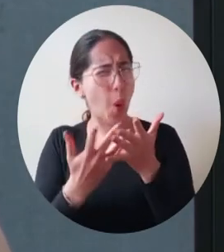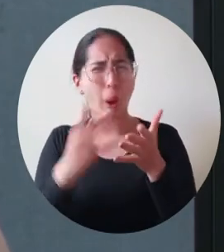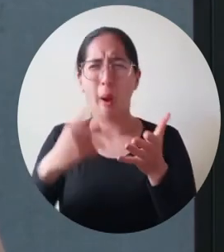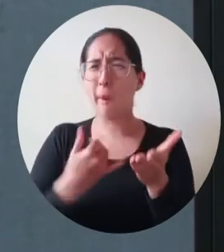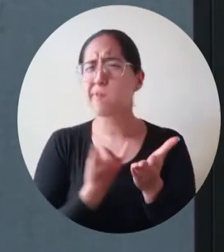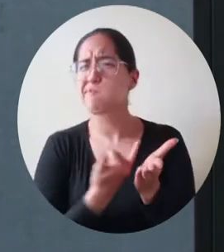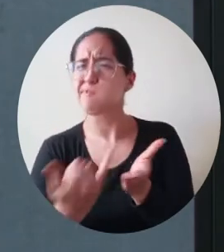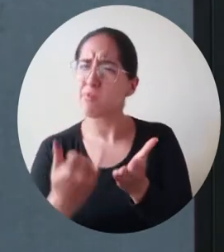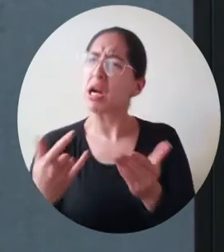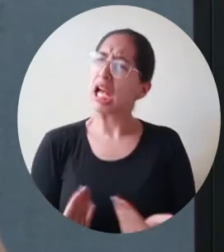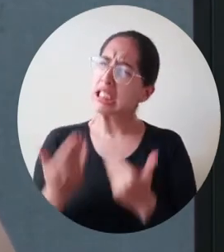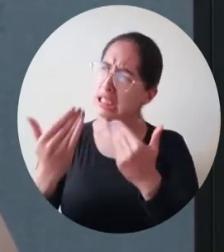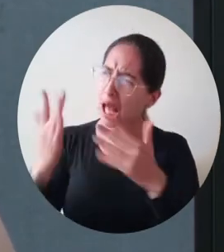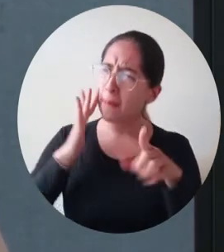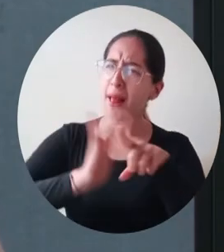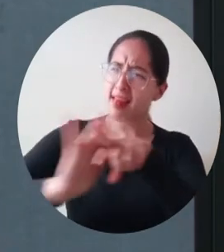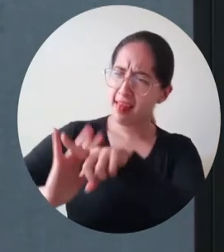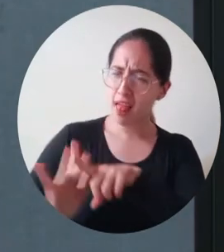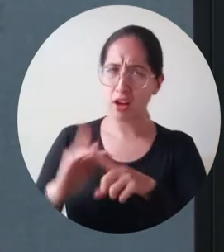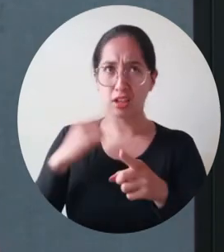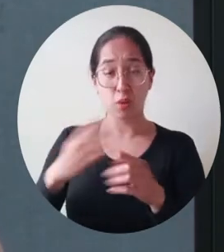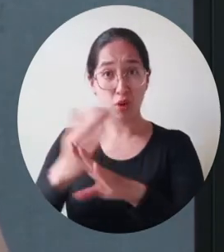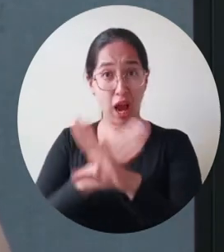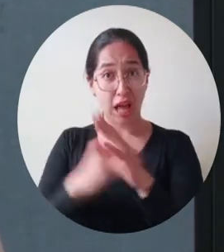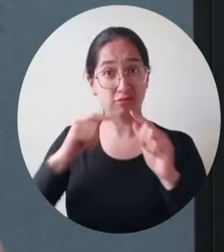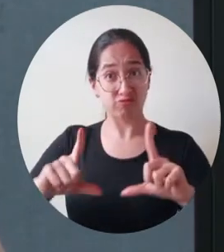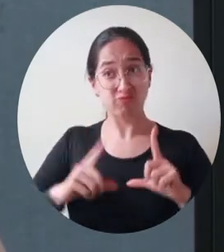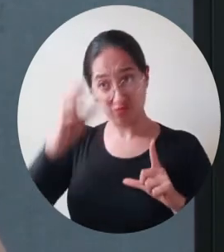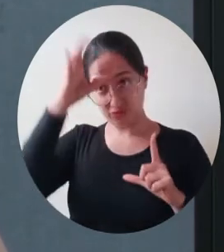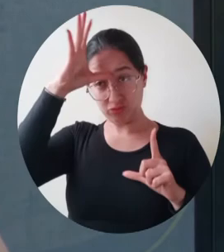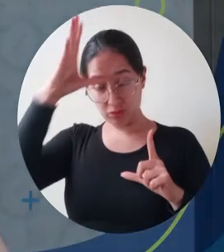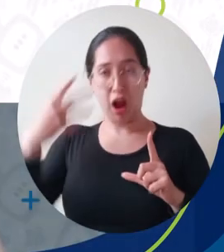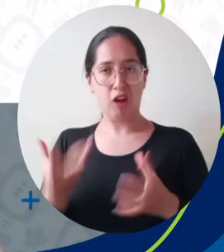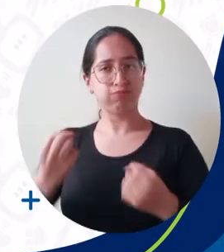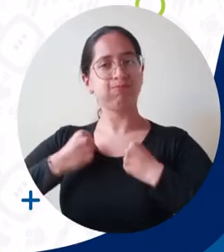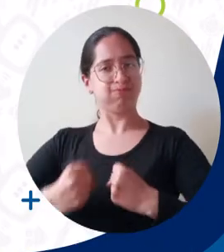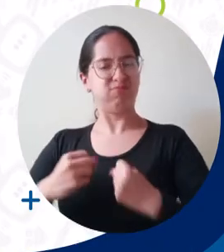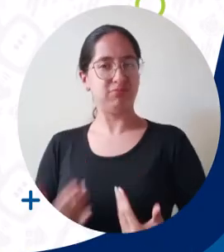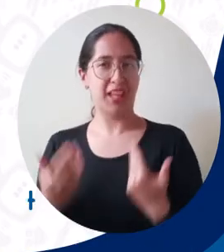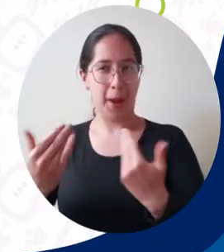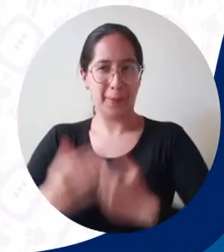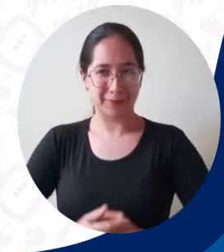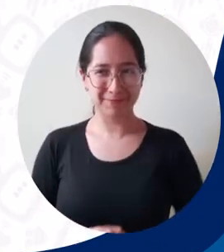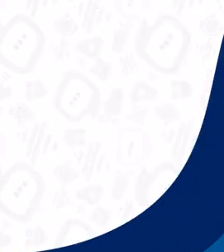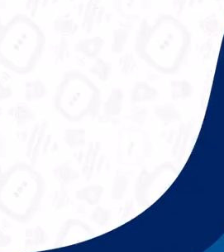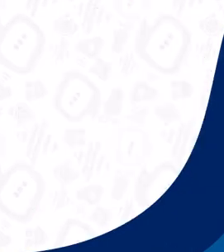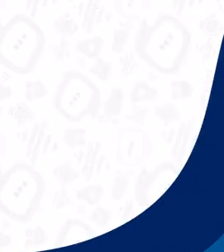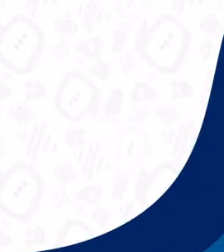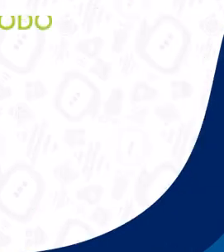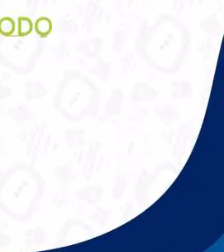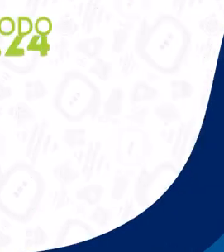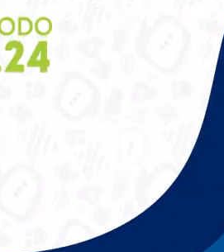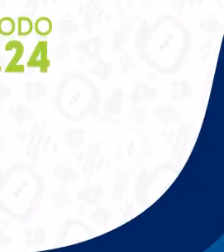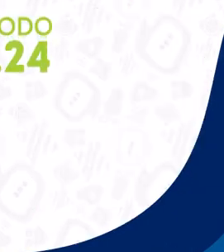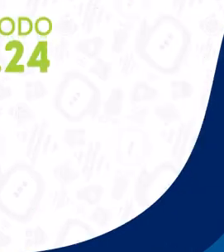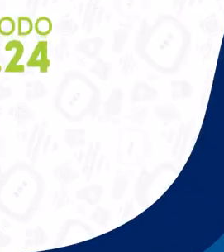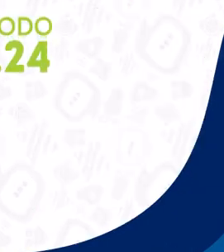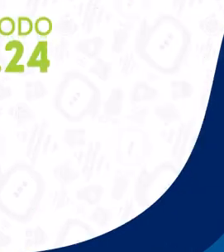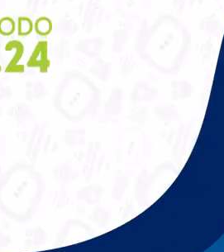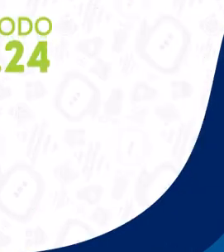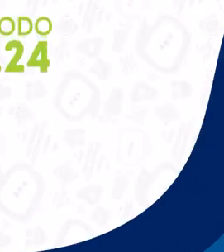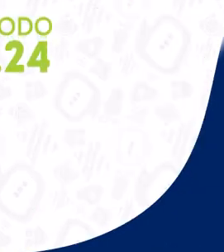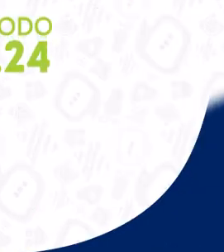que son activas, que pueden pertenecer y que van a afianzar el conocimiento totalmente. Universidad del Magdalena,